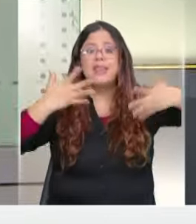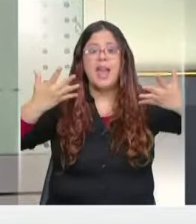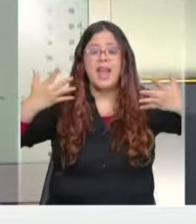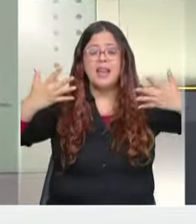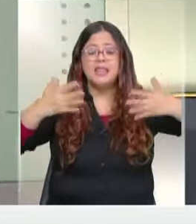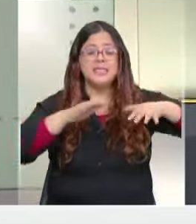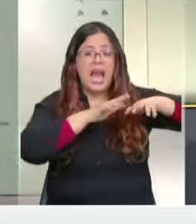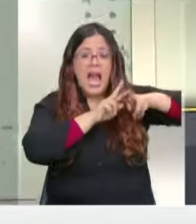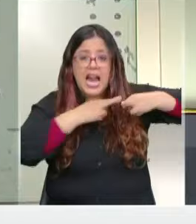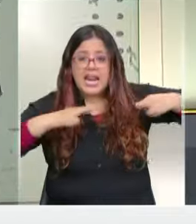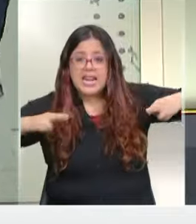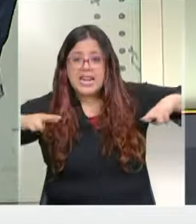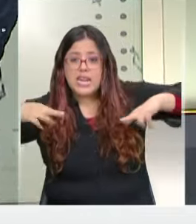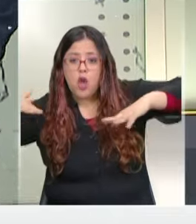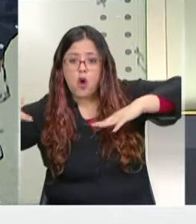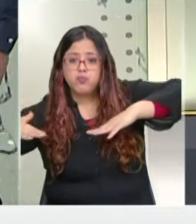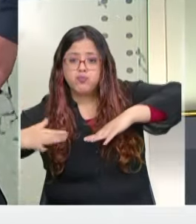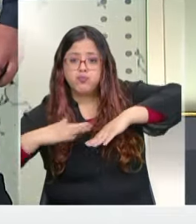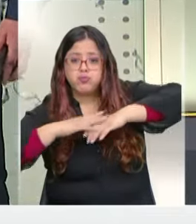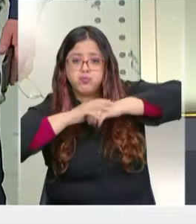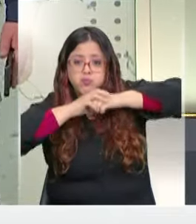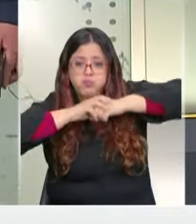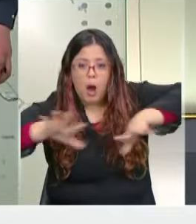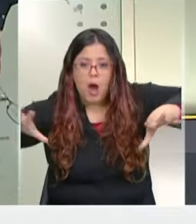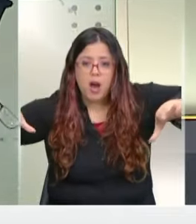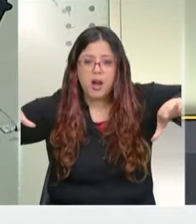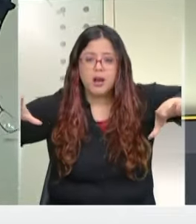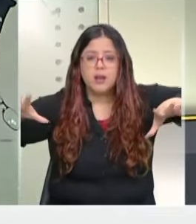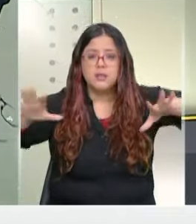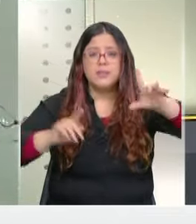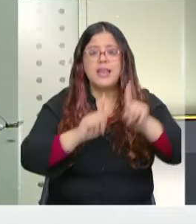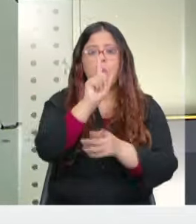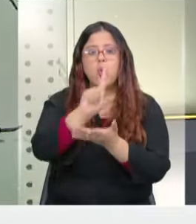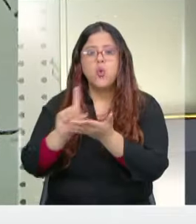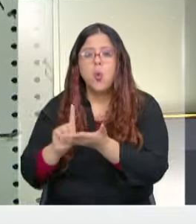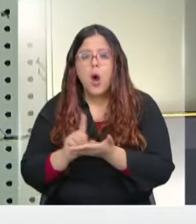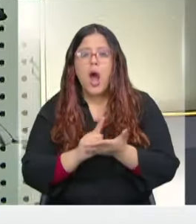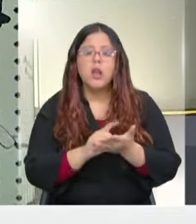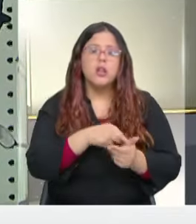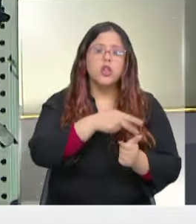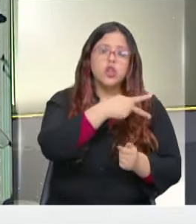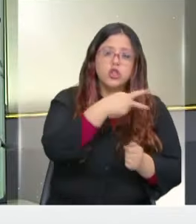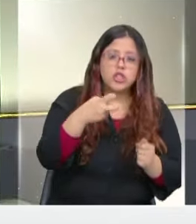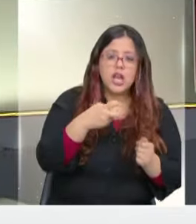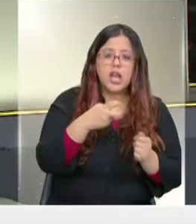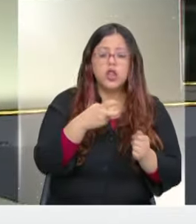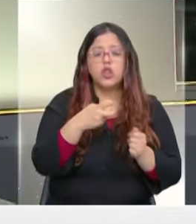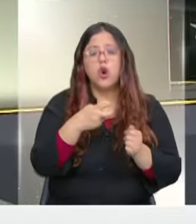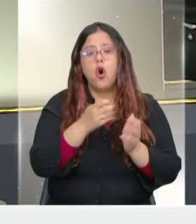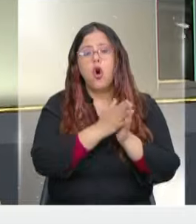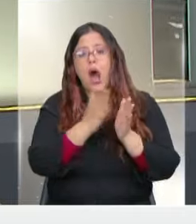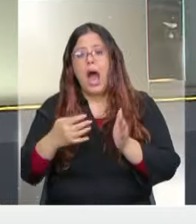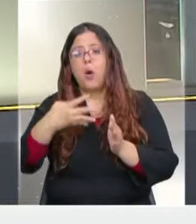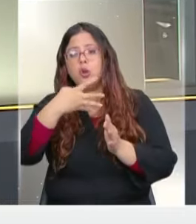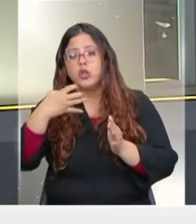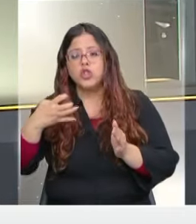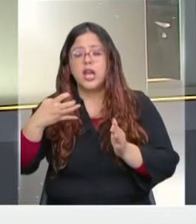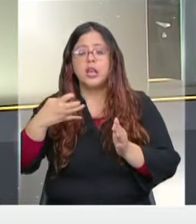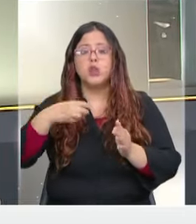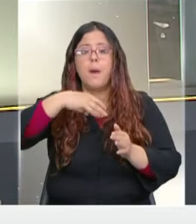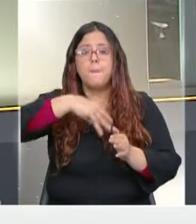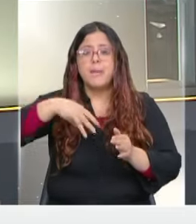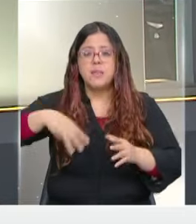ríos que fluyen por acá se van a desbordar, van a caer en algunos sectores entre 200 y 400 milímetros de agua solo esta noche